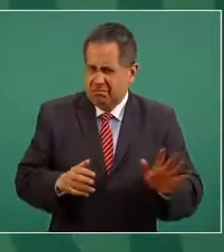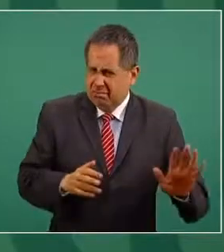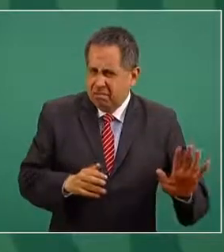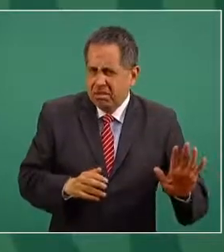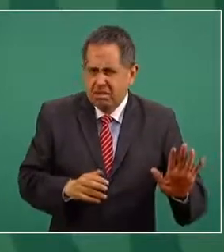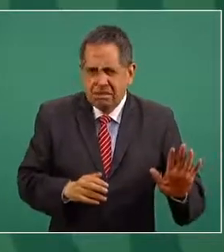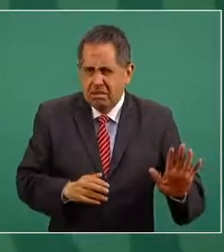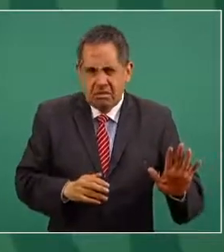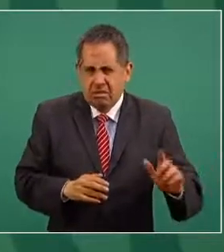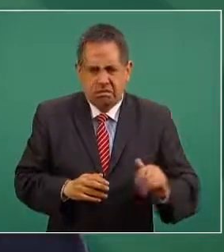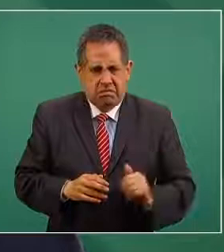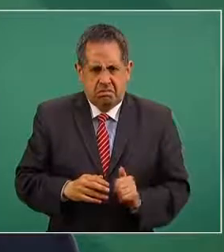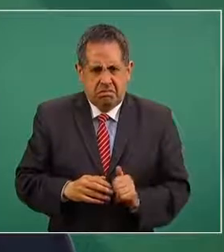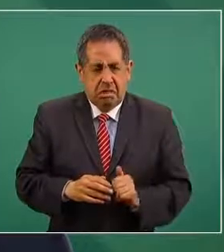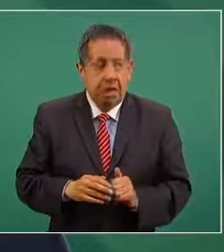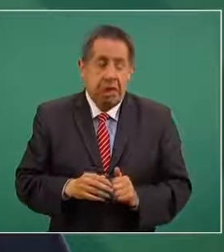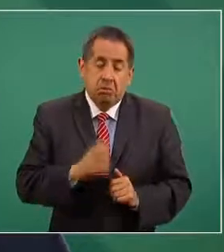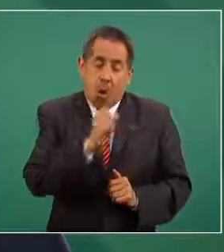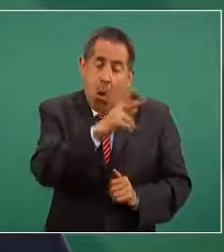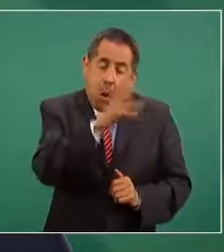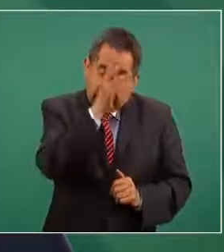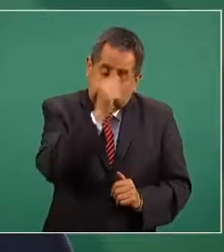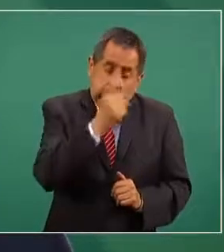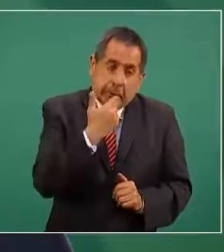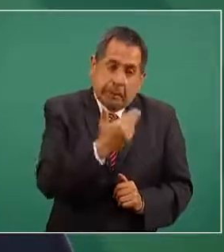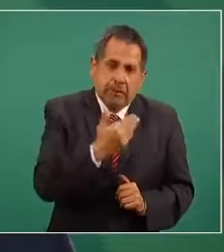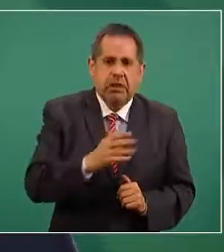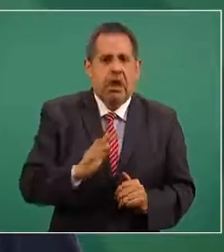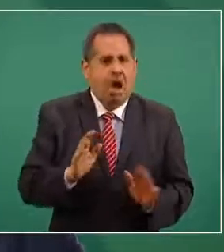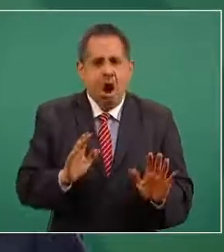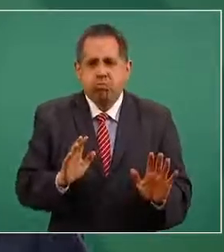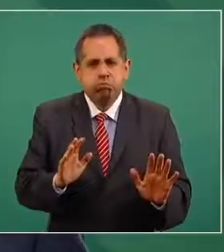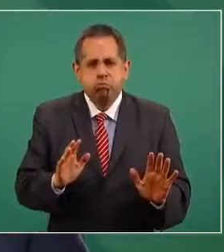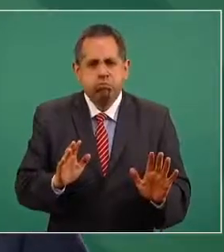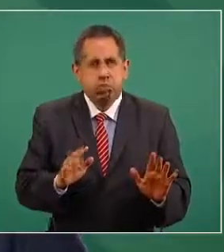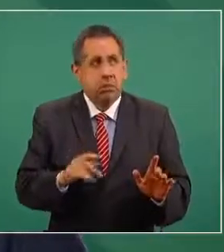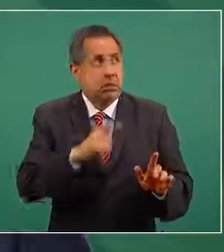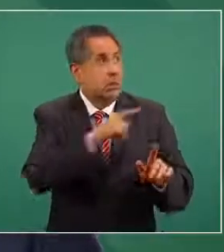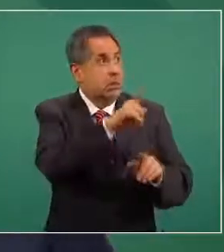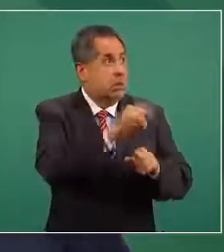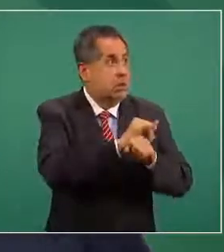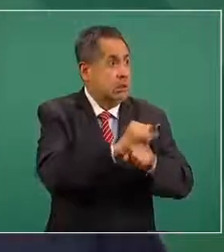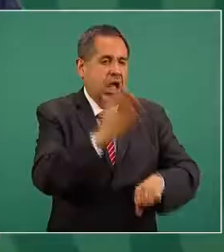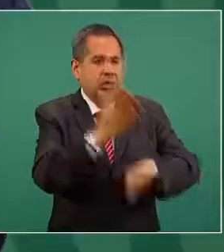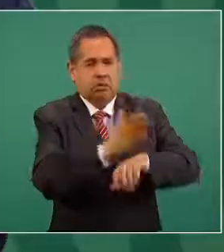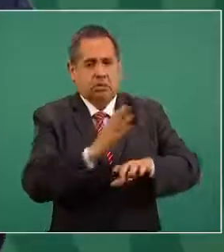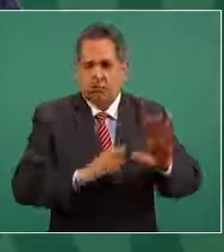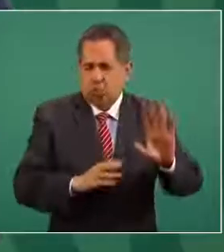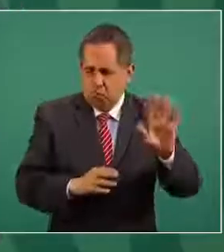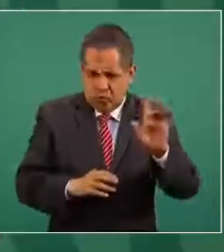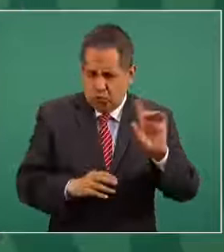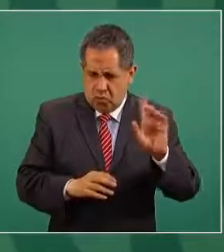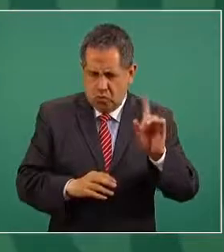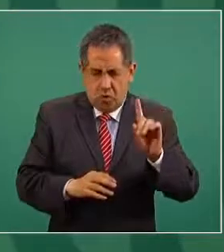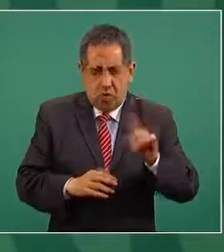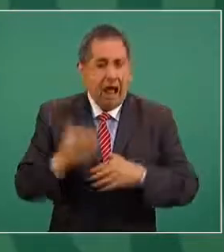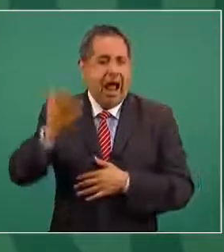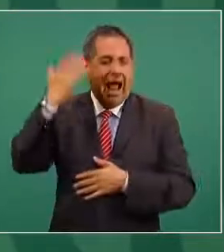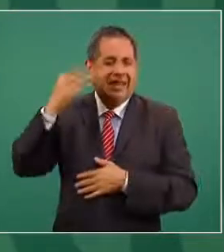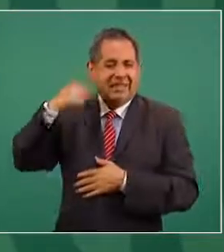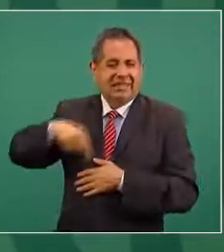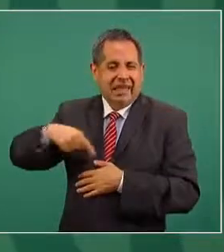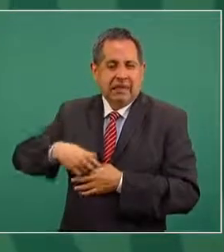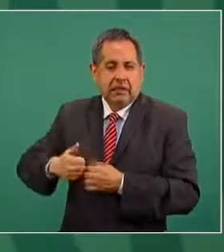nos conformamos ya es una sentencia antes como se encubría aquí